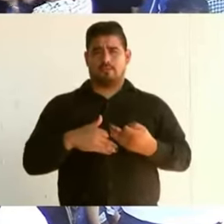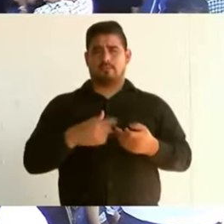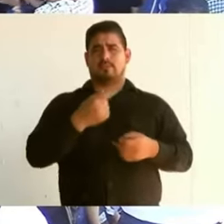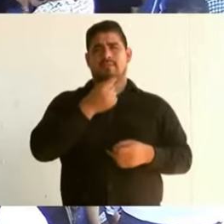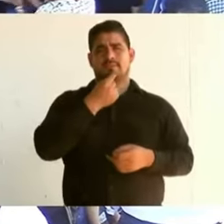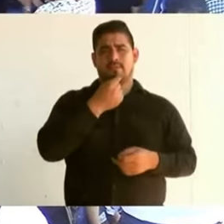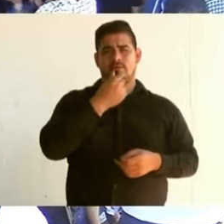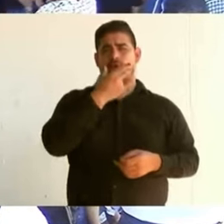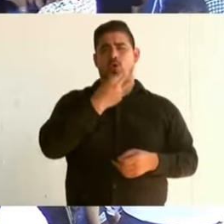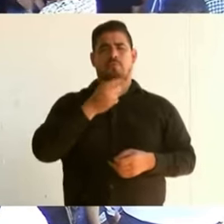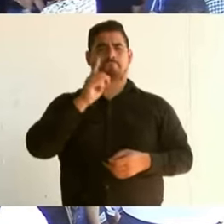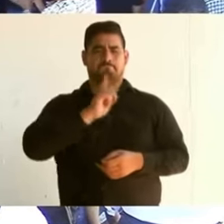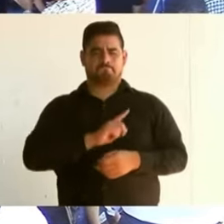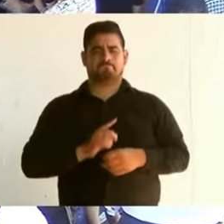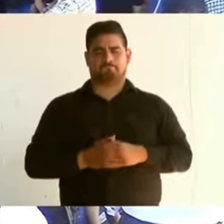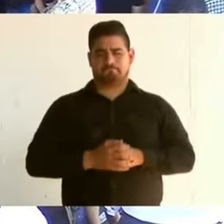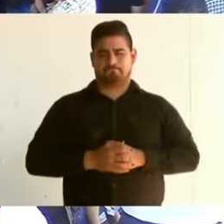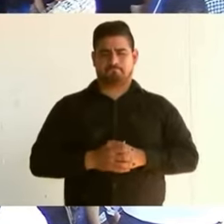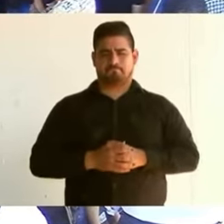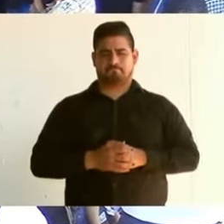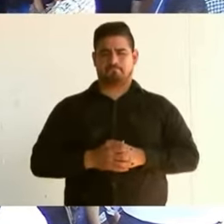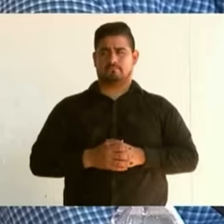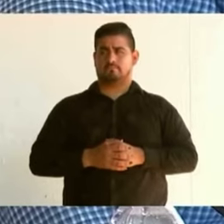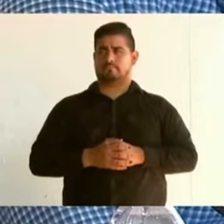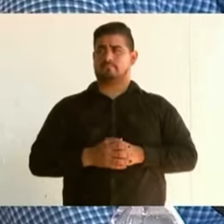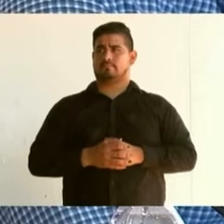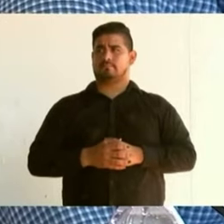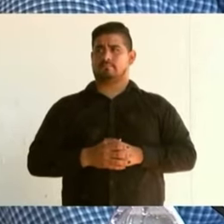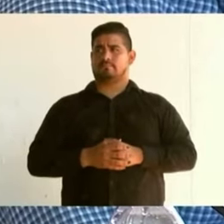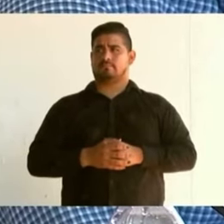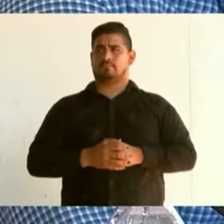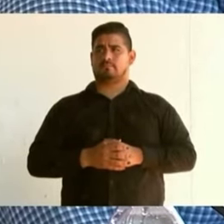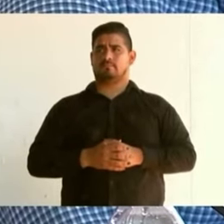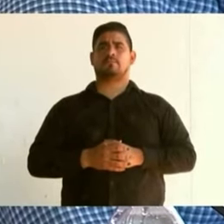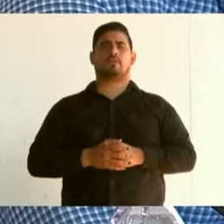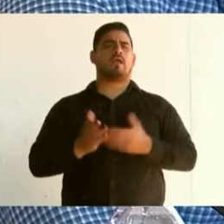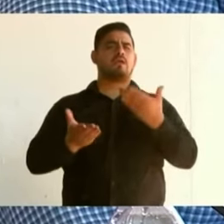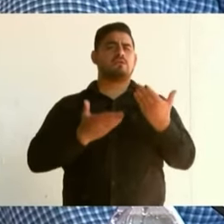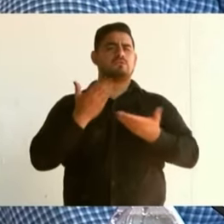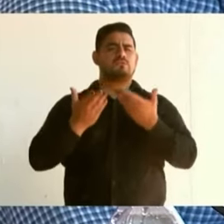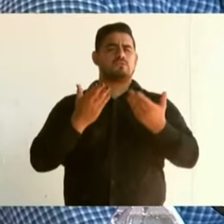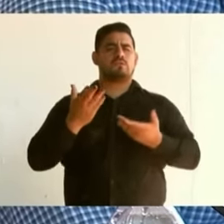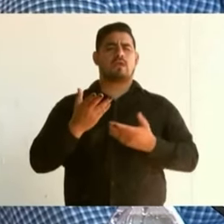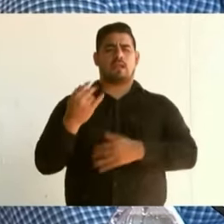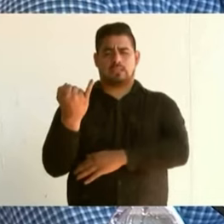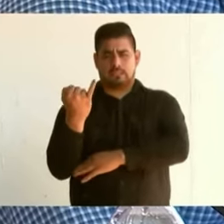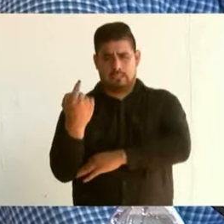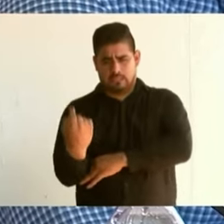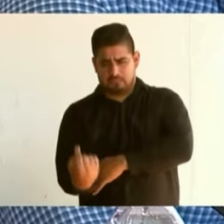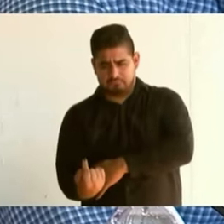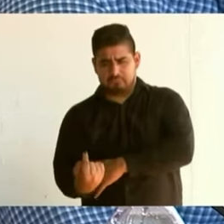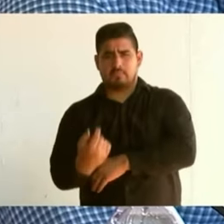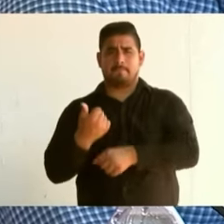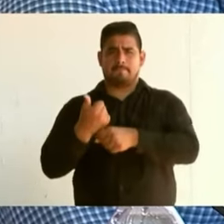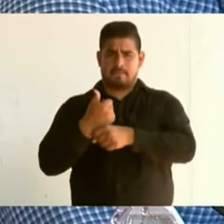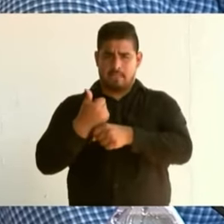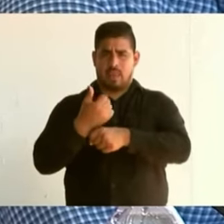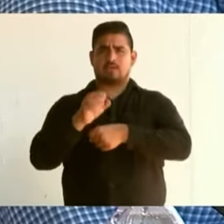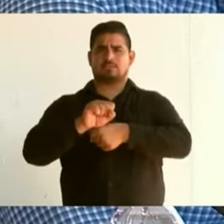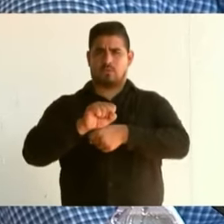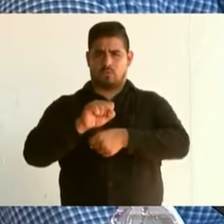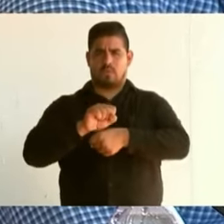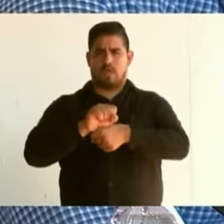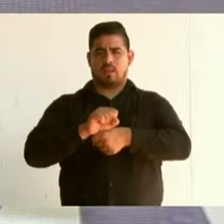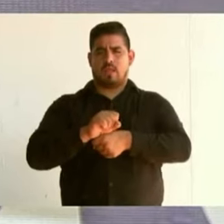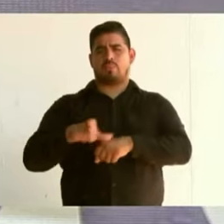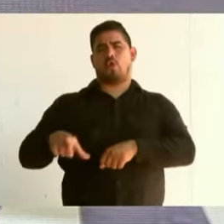niños y niñas que estudian en preescolar, primaria y secundaria